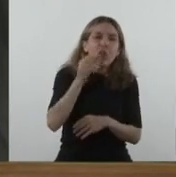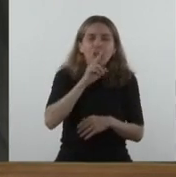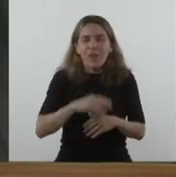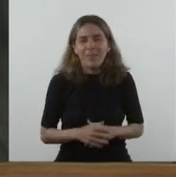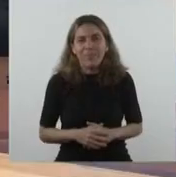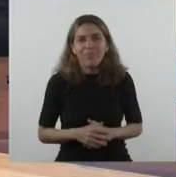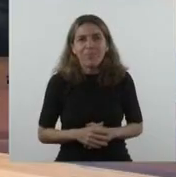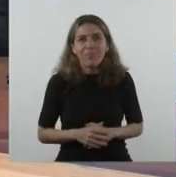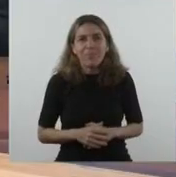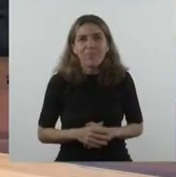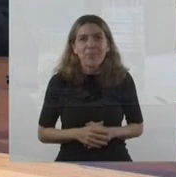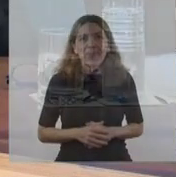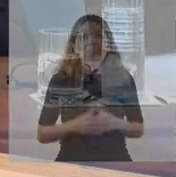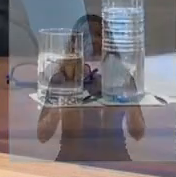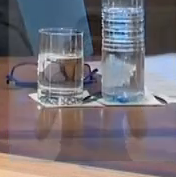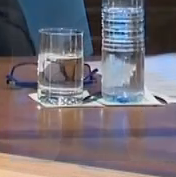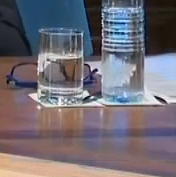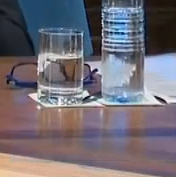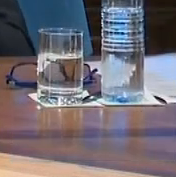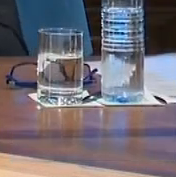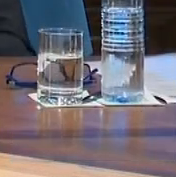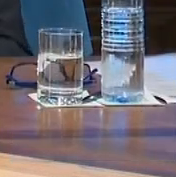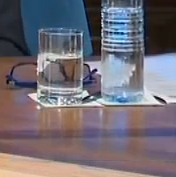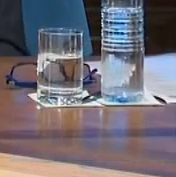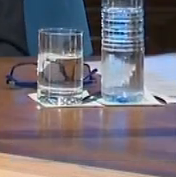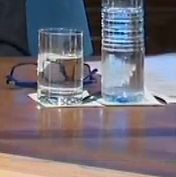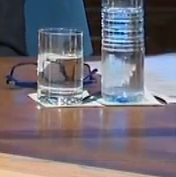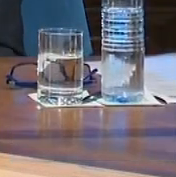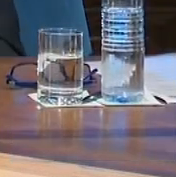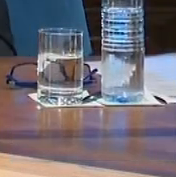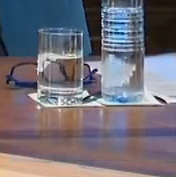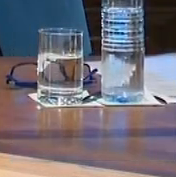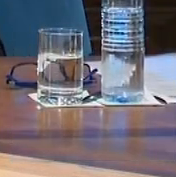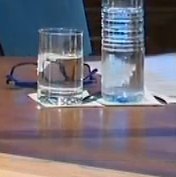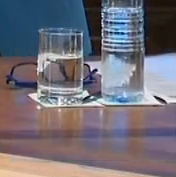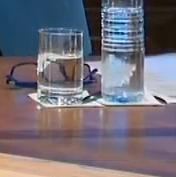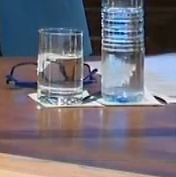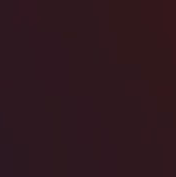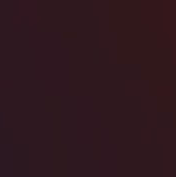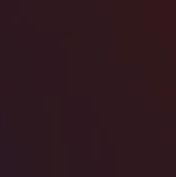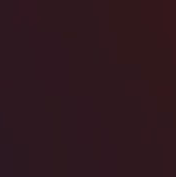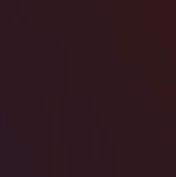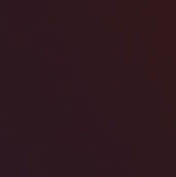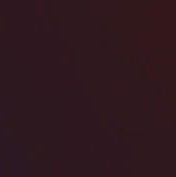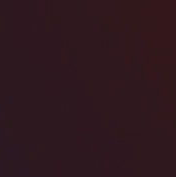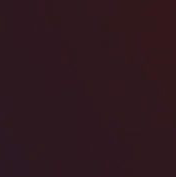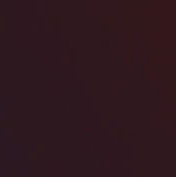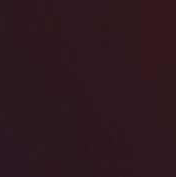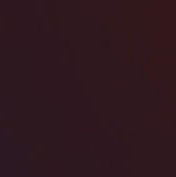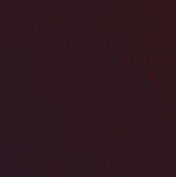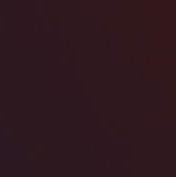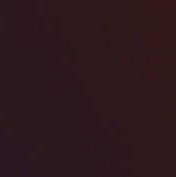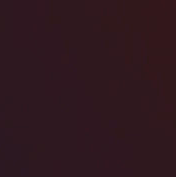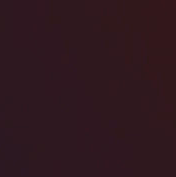hemos escuchado al señor presidente de la Nación, doctor Alberto Fernández. Gracias. Gracias. Gracias. Gracias.